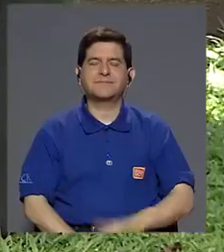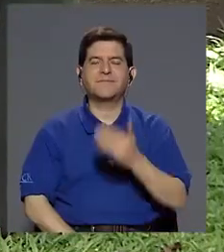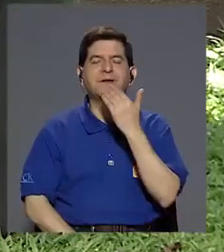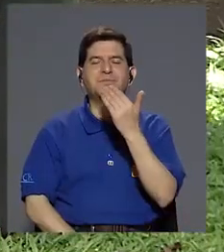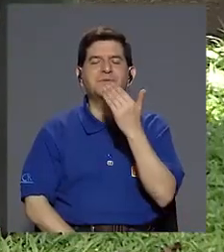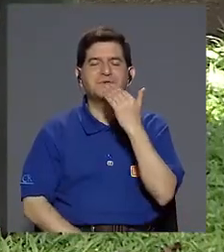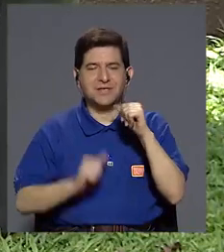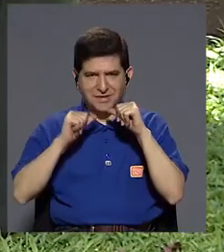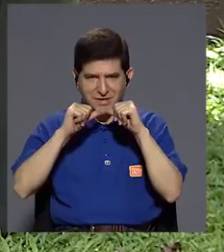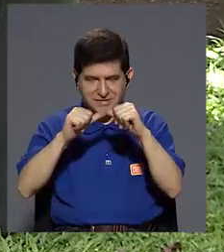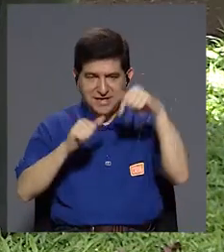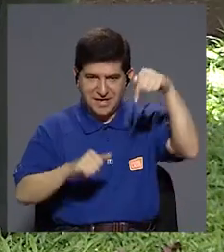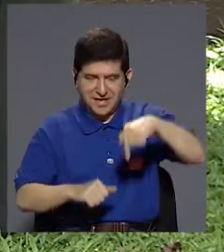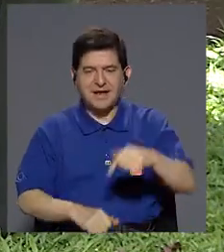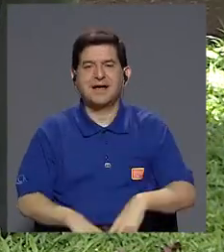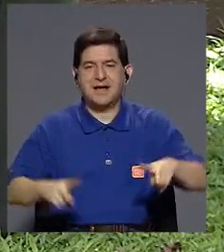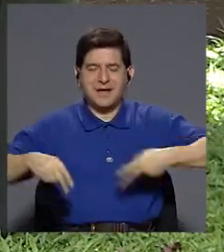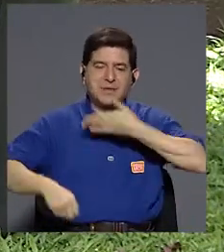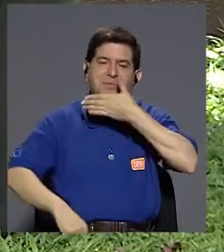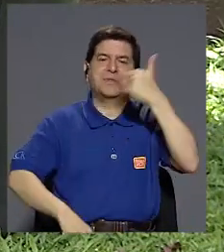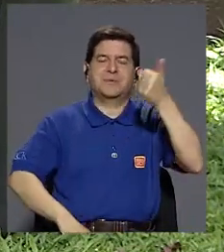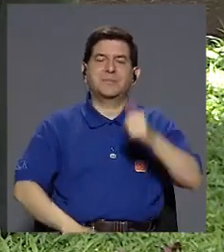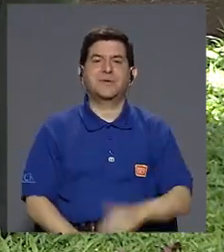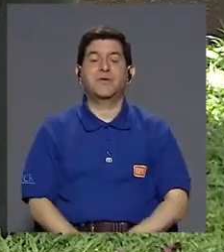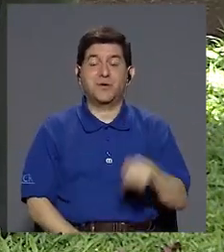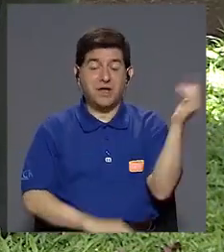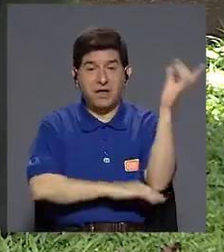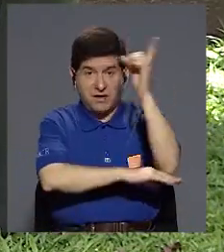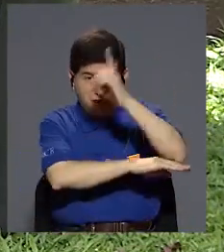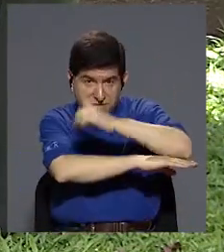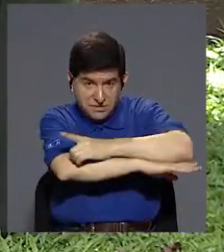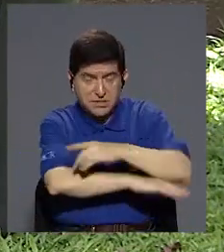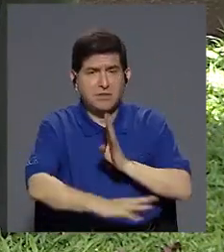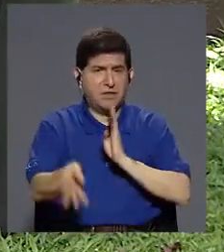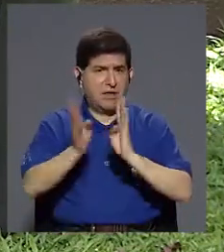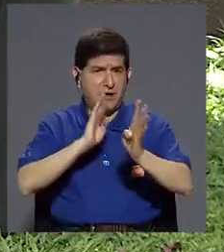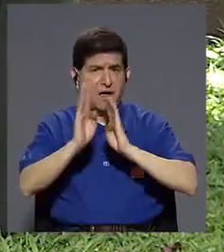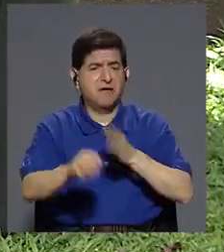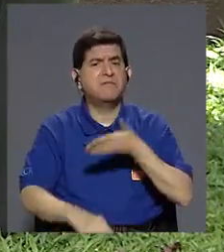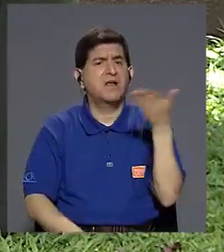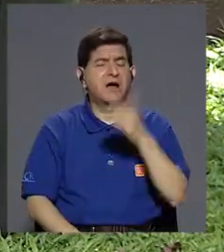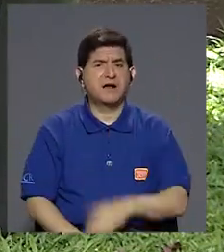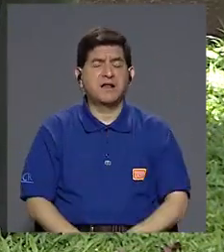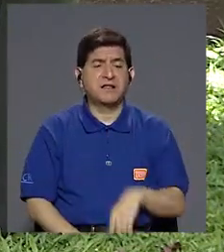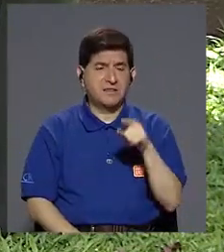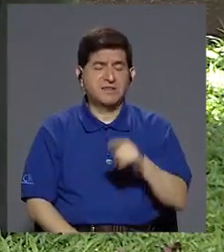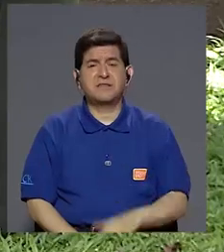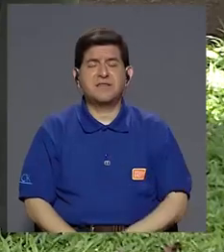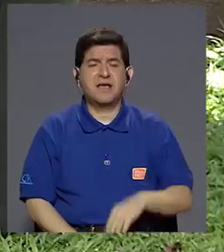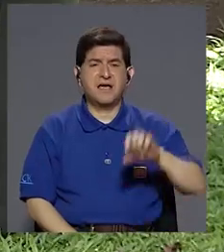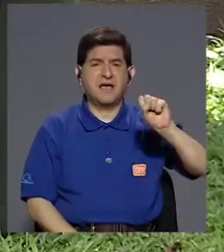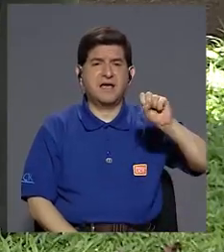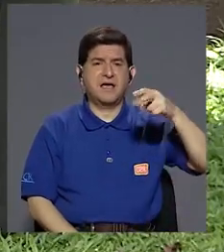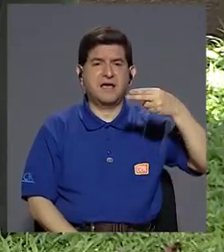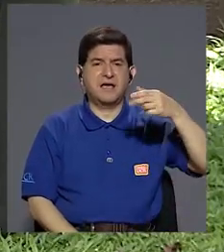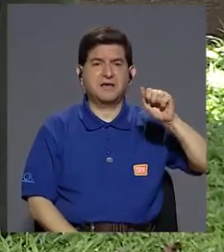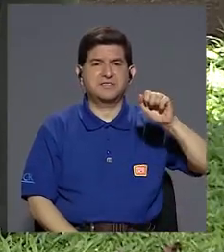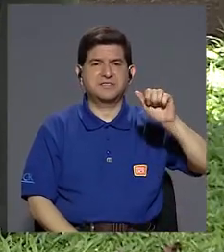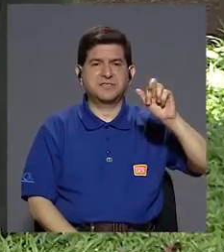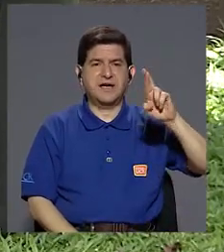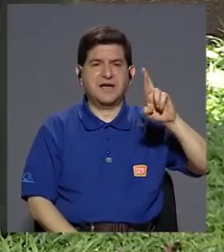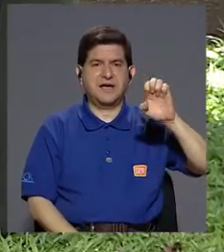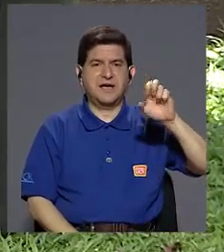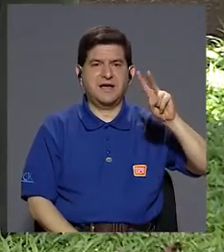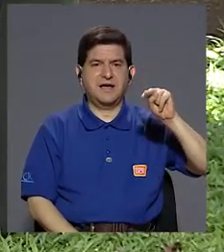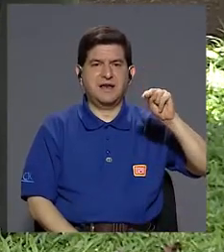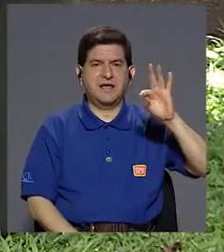Gracias por continuar con nosotros en Vivir Mejor. El día de hoy conversando acerca del share, entienden qué significa eso. Para